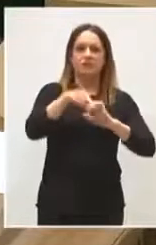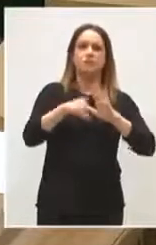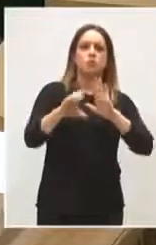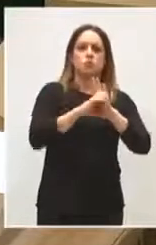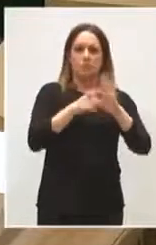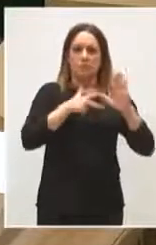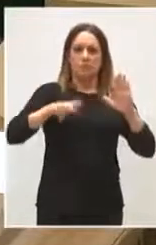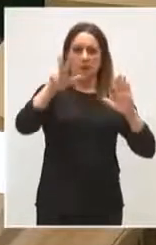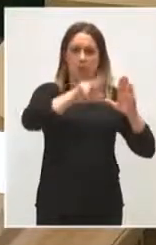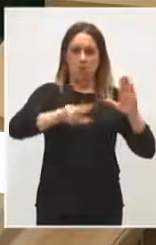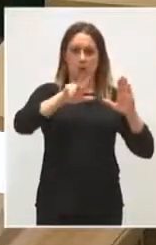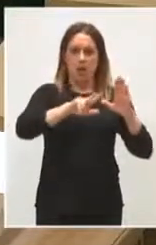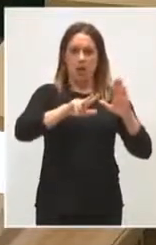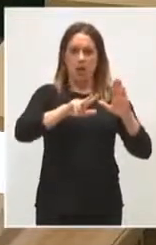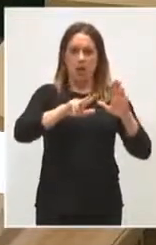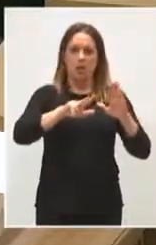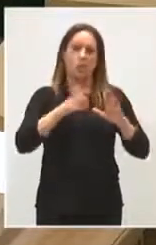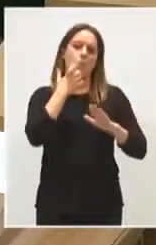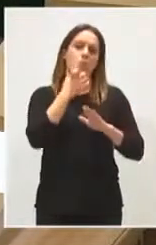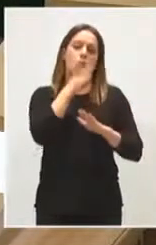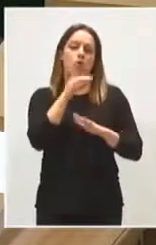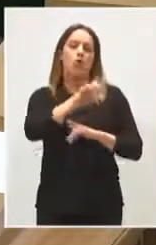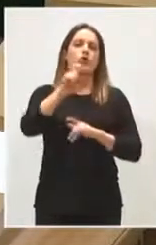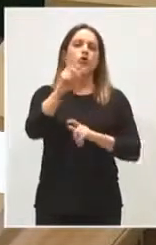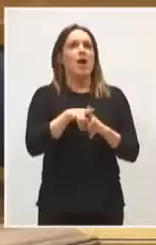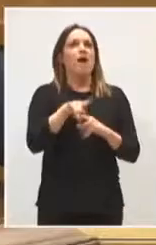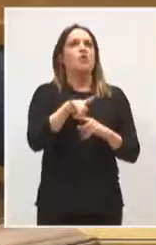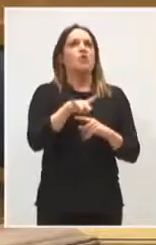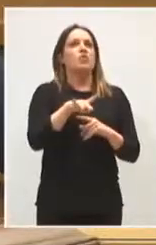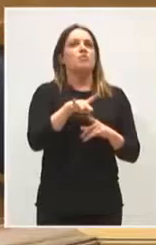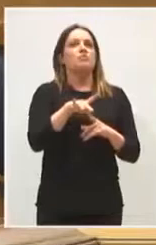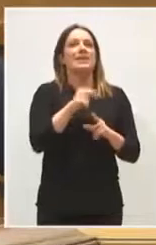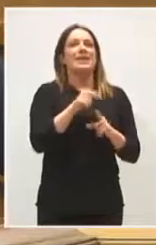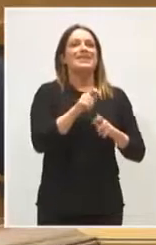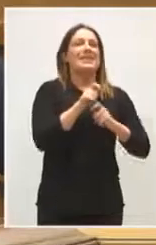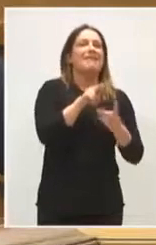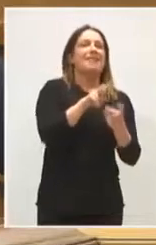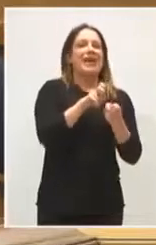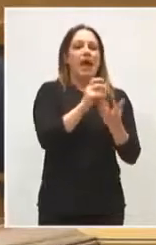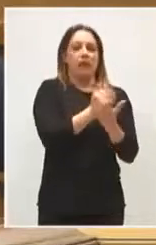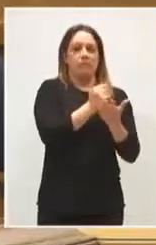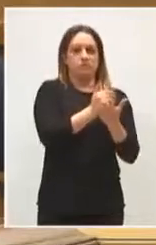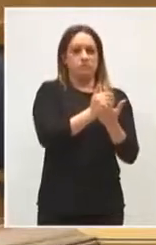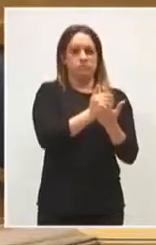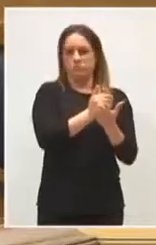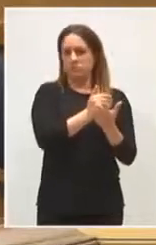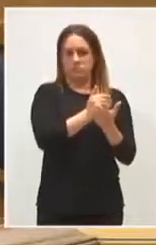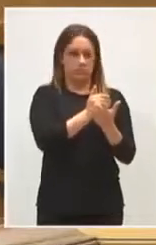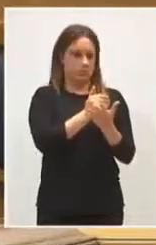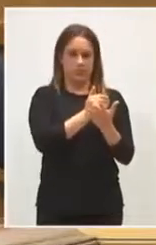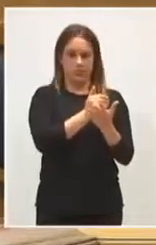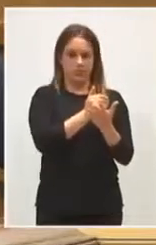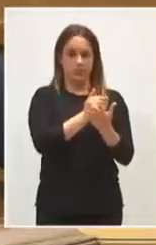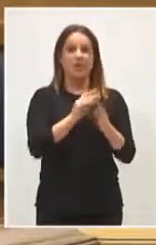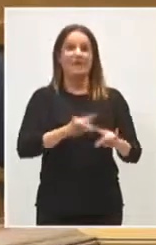La intente vulnerar quien la intente vulnerar. Después no. Privilegios fiscales regionales,